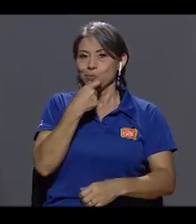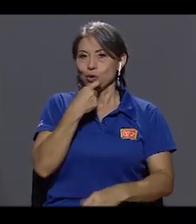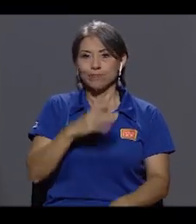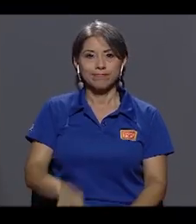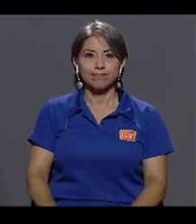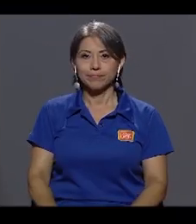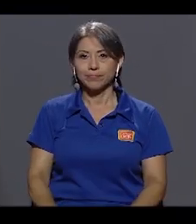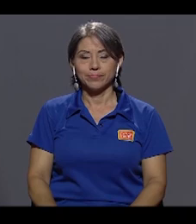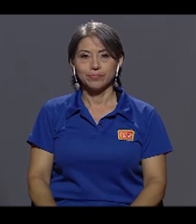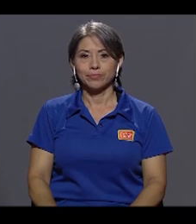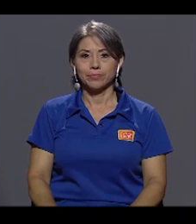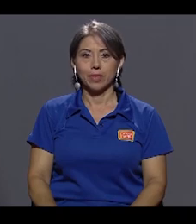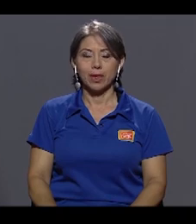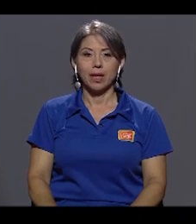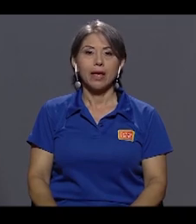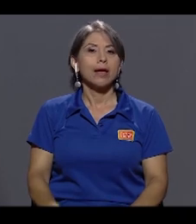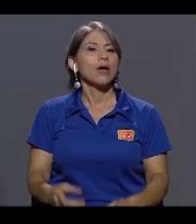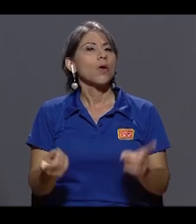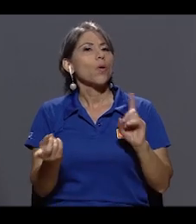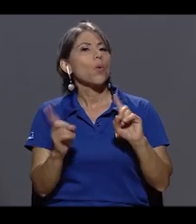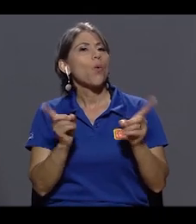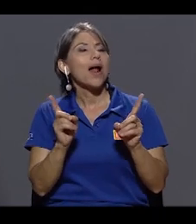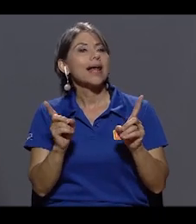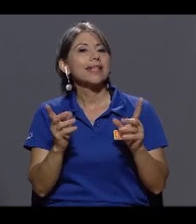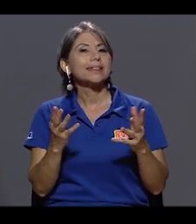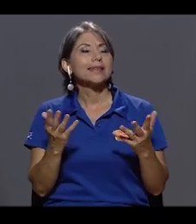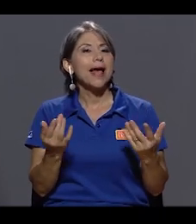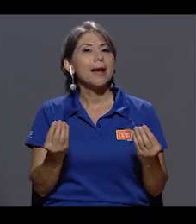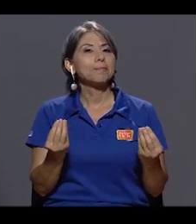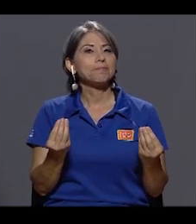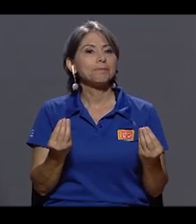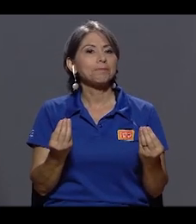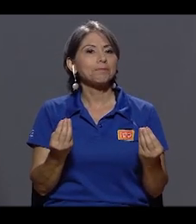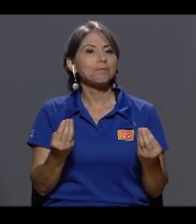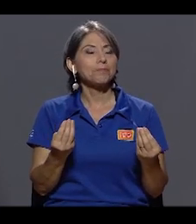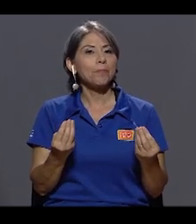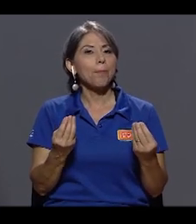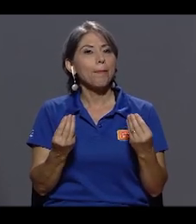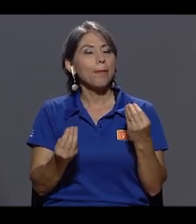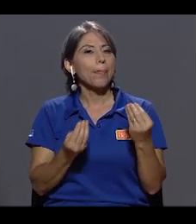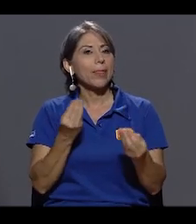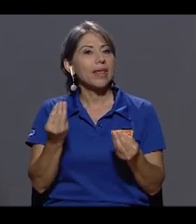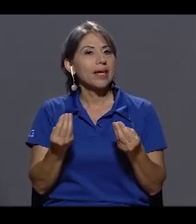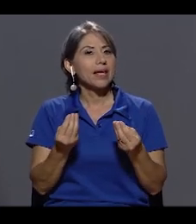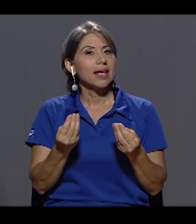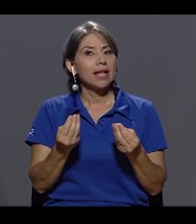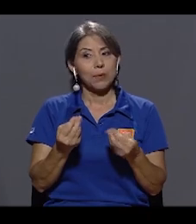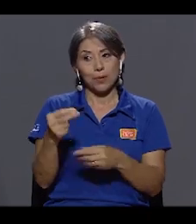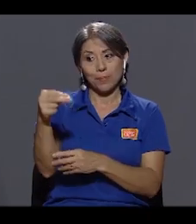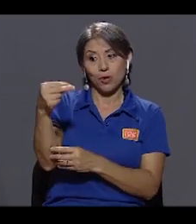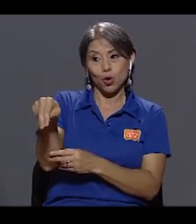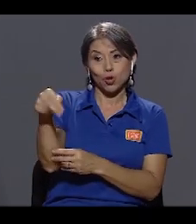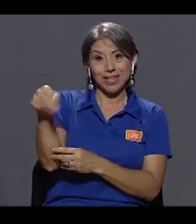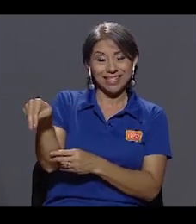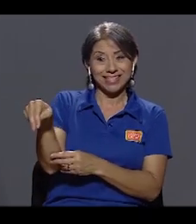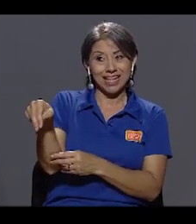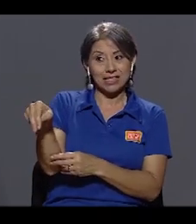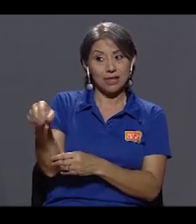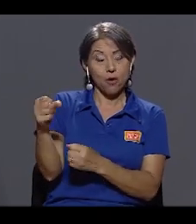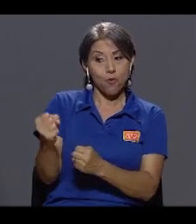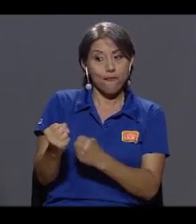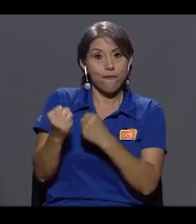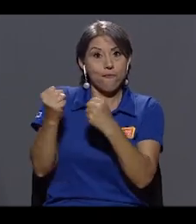¿Cuál es la plantilla dura en noticias que para usted se convierte en acervo